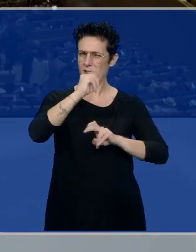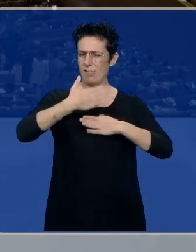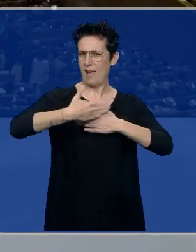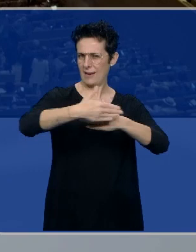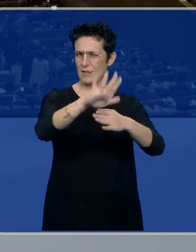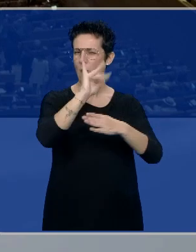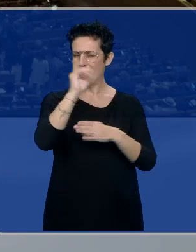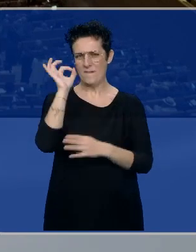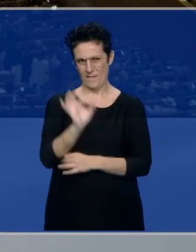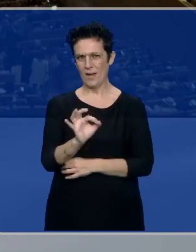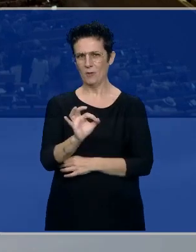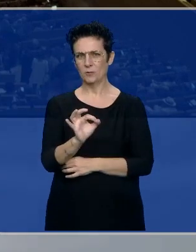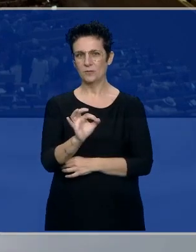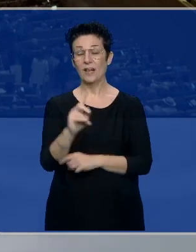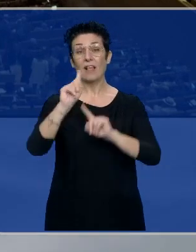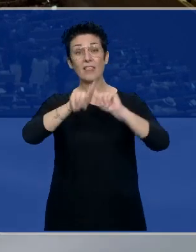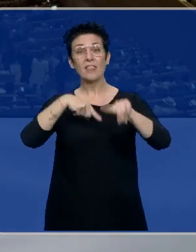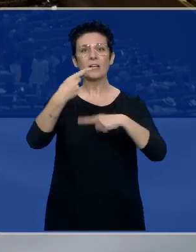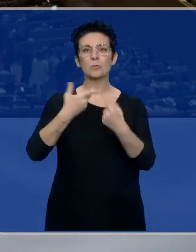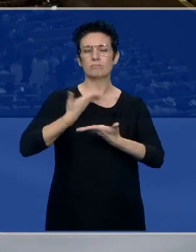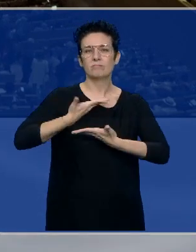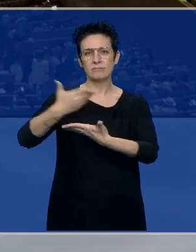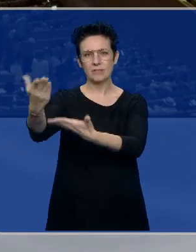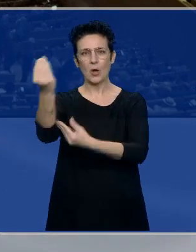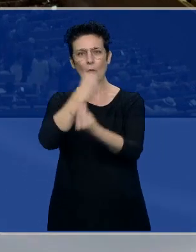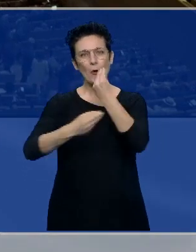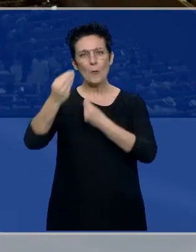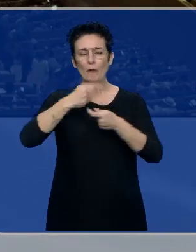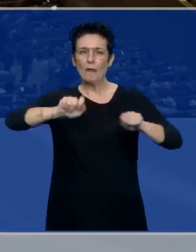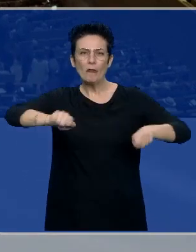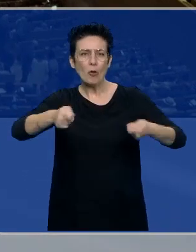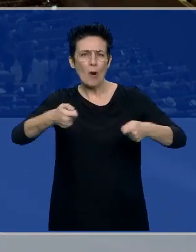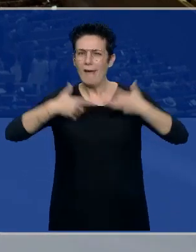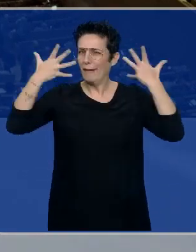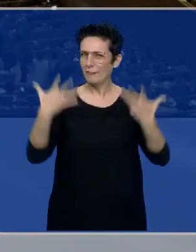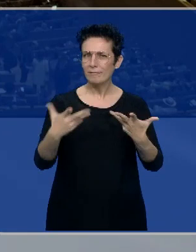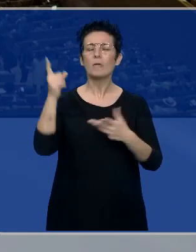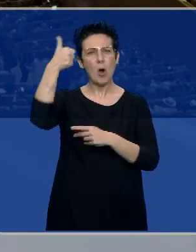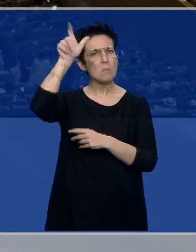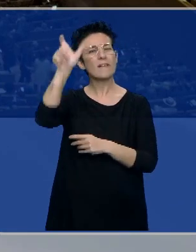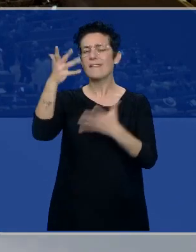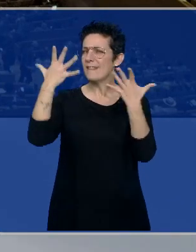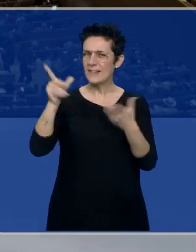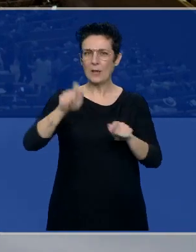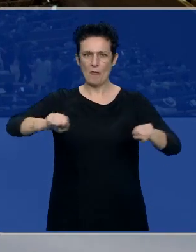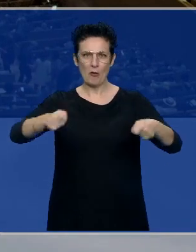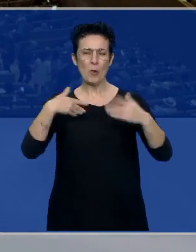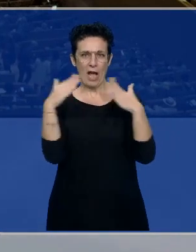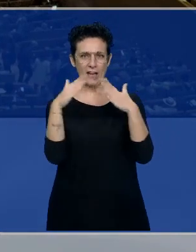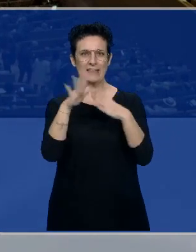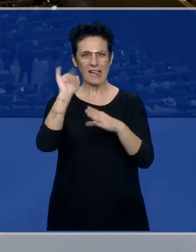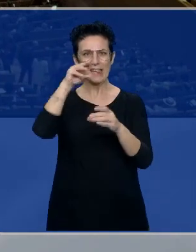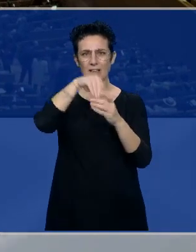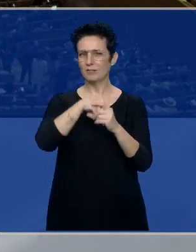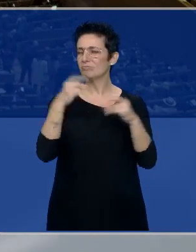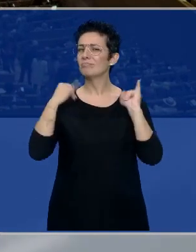Televisión Española, y después me invitó a comer, estuvimos jugando al futbolín, era un excelente jugador de futbolín, porque tenía un futbolín en su casa, y